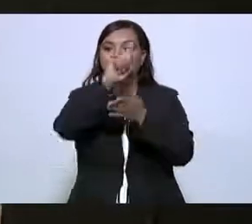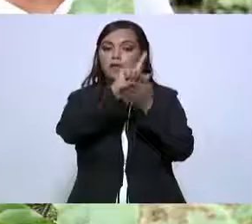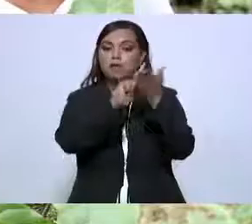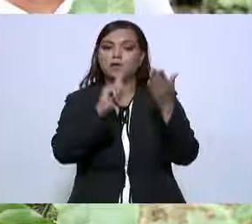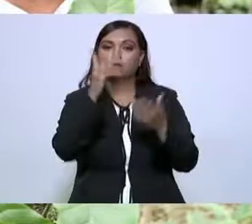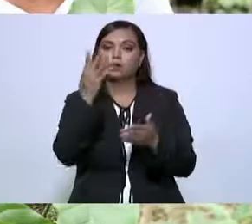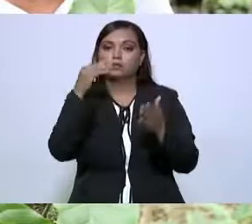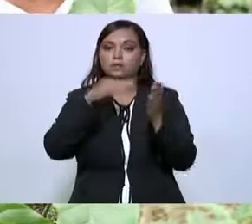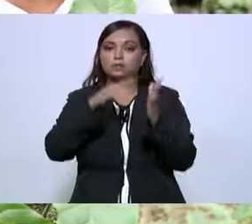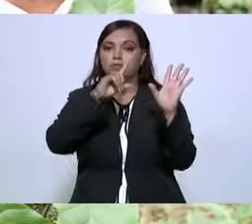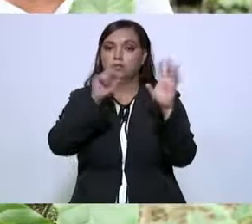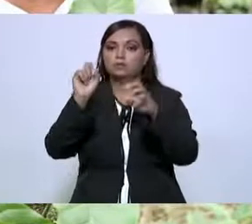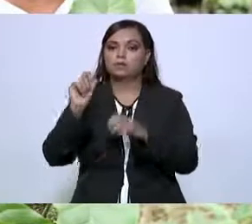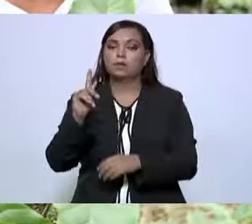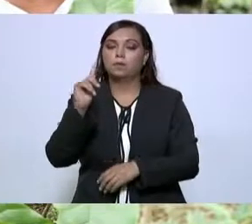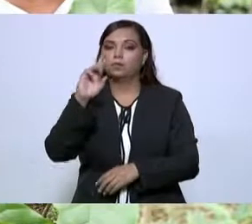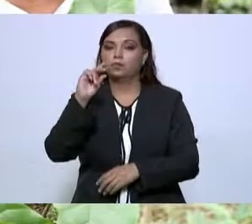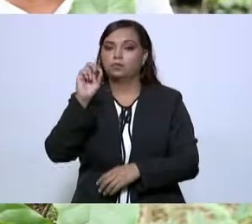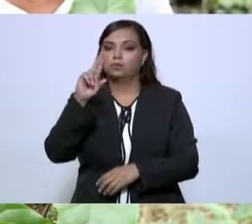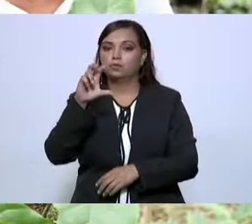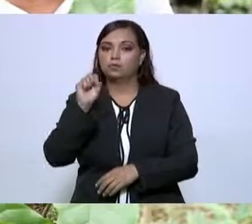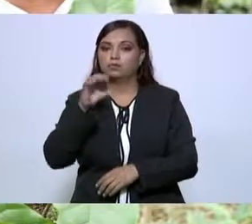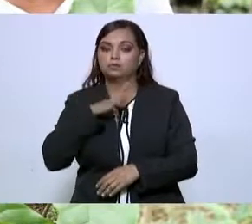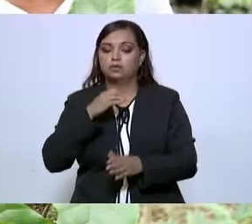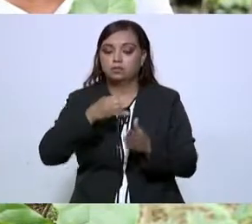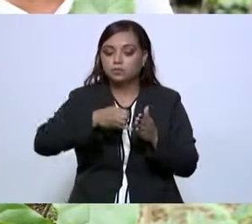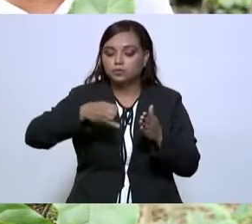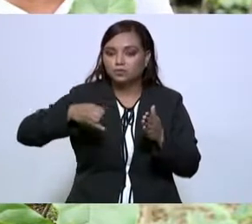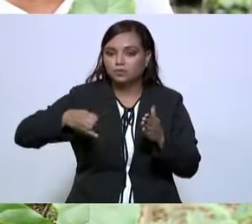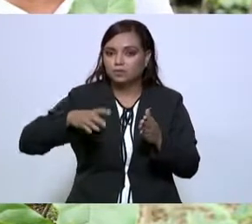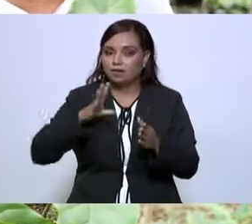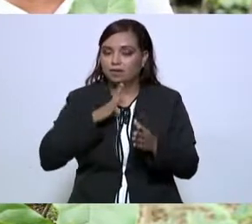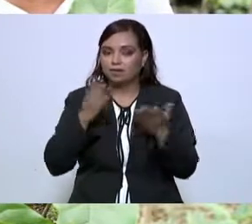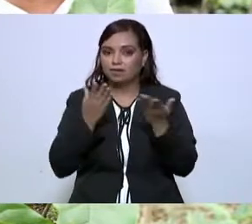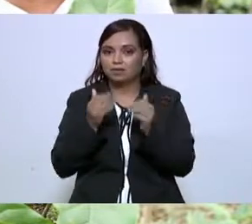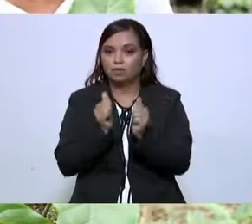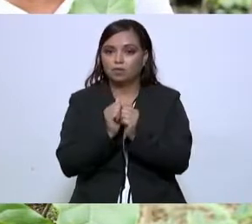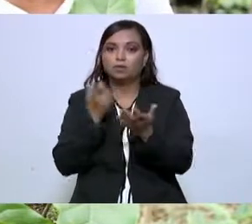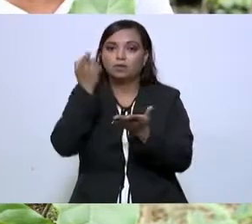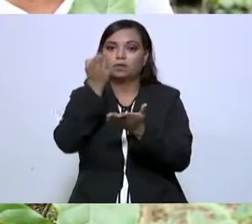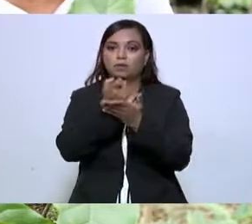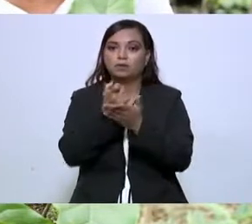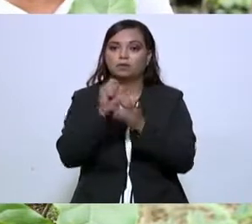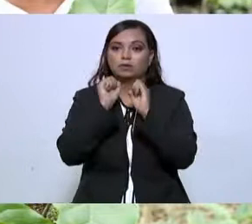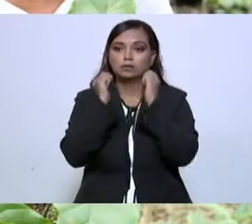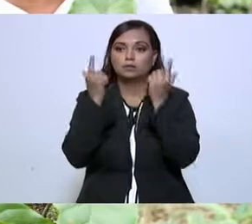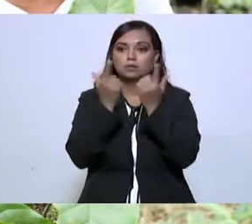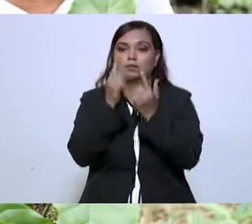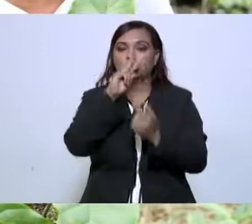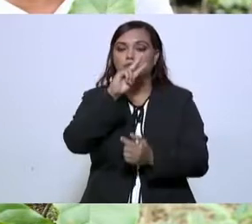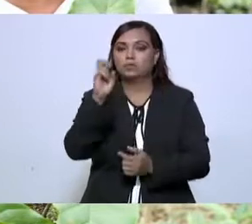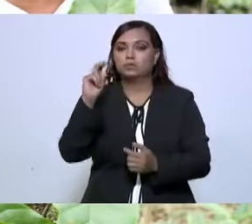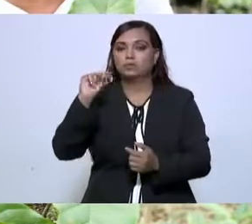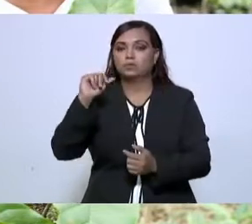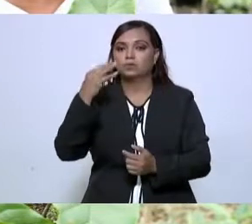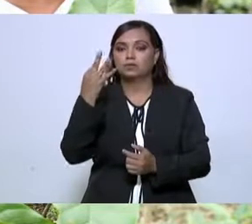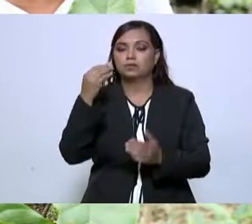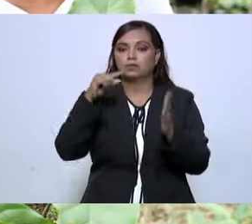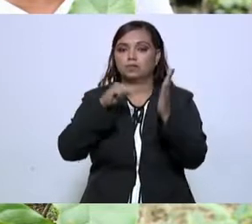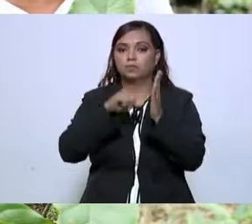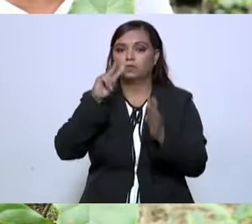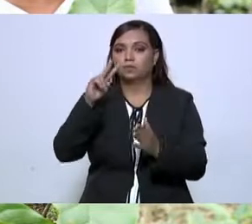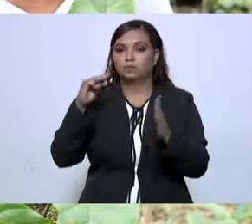721 productores, sembradoras y sembradores, con una inversión social anual de 283